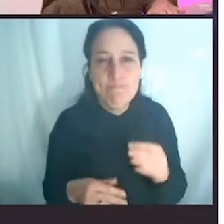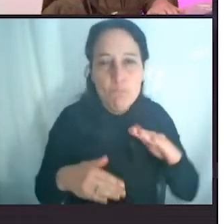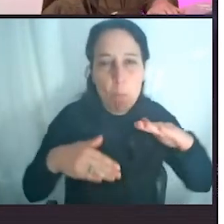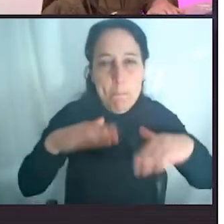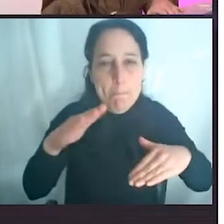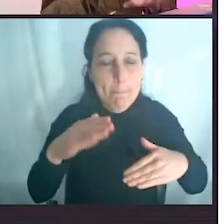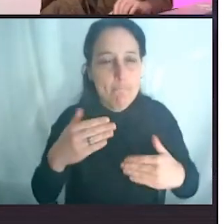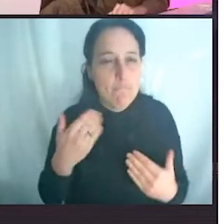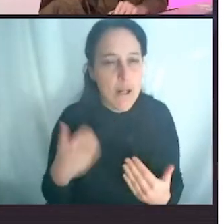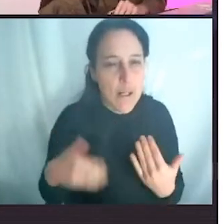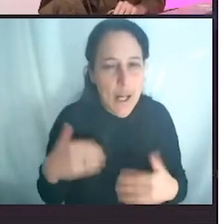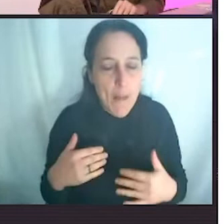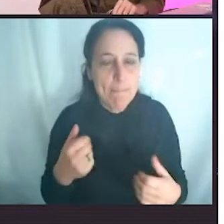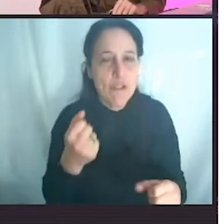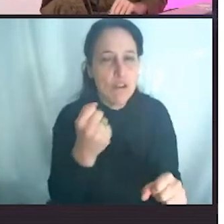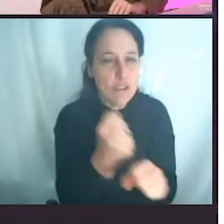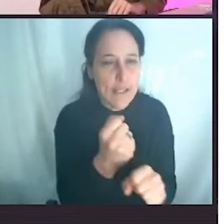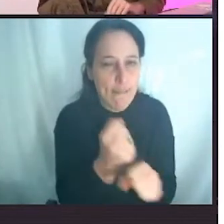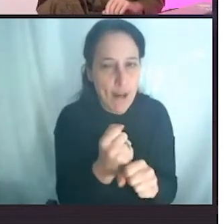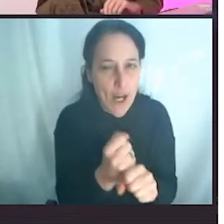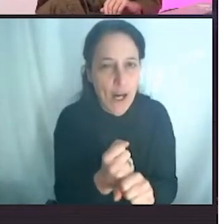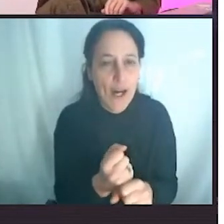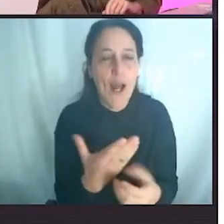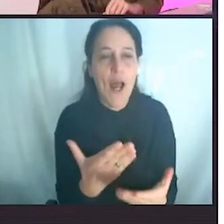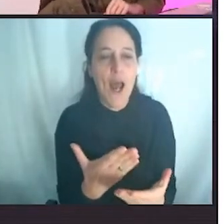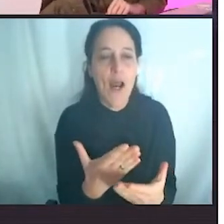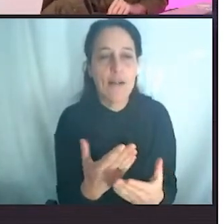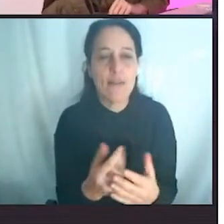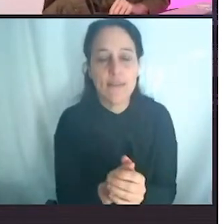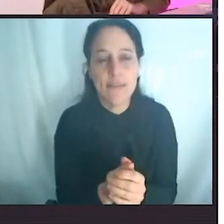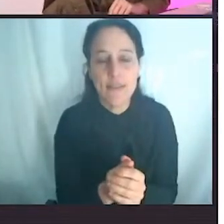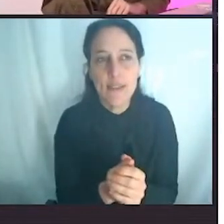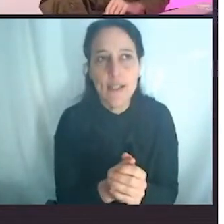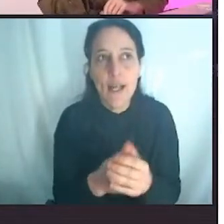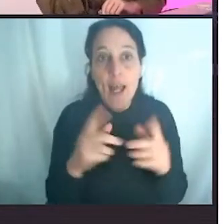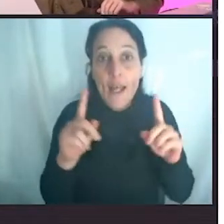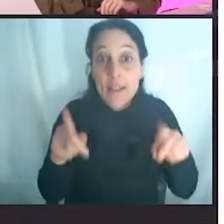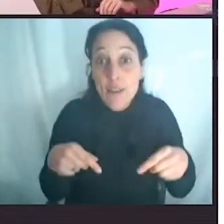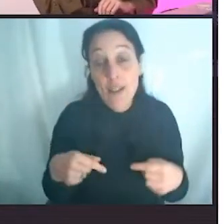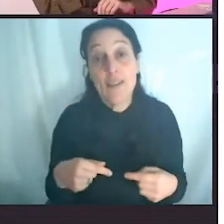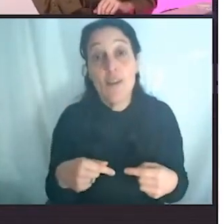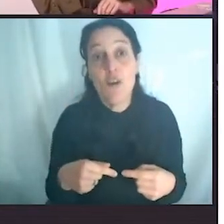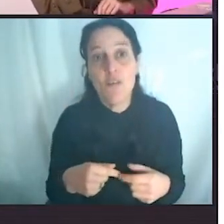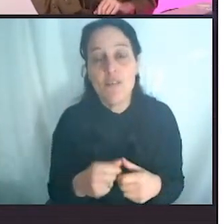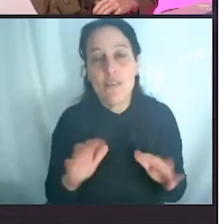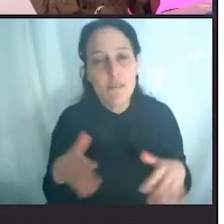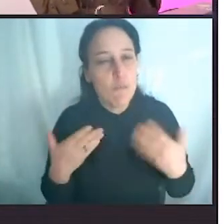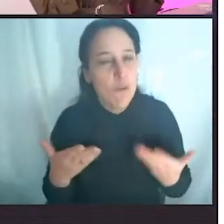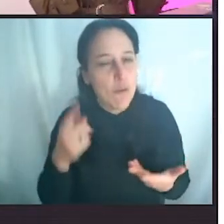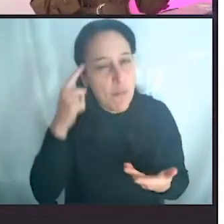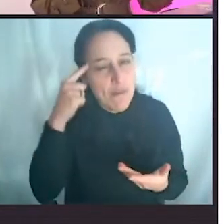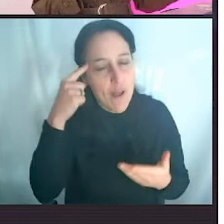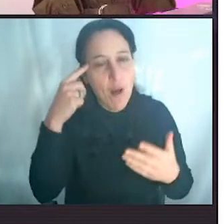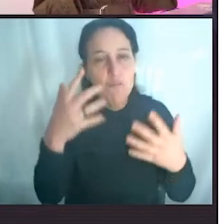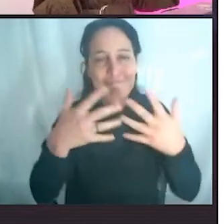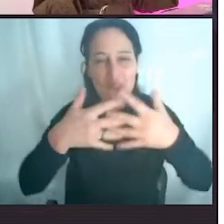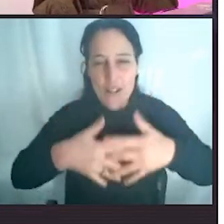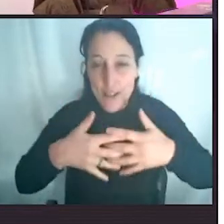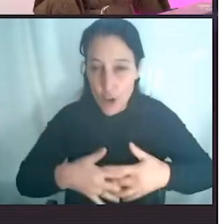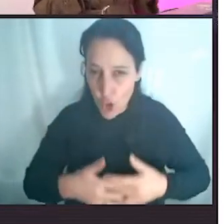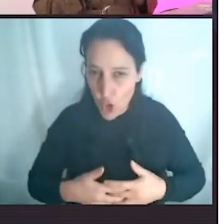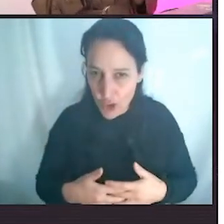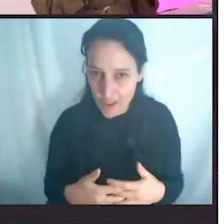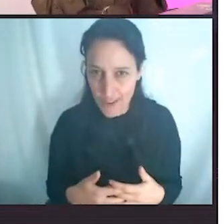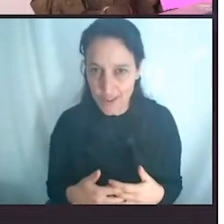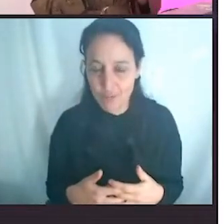a otro nivel? Y ahí es donde empezó a entrar la tecnología. Como les decía, soy arquitecta,